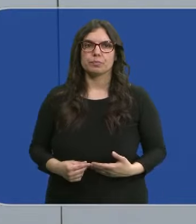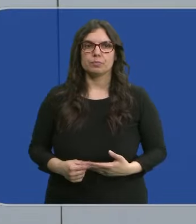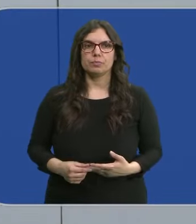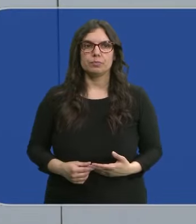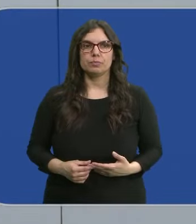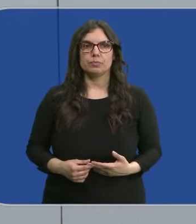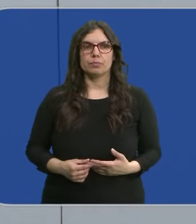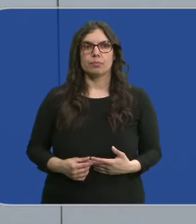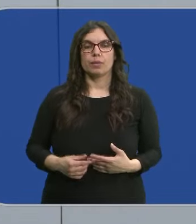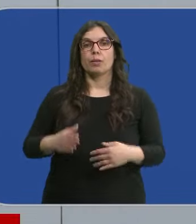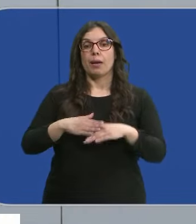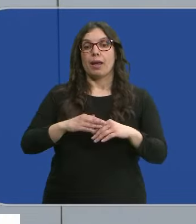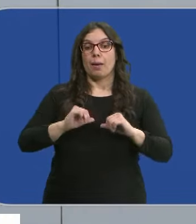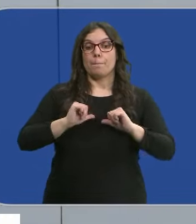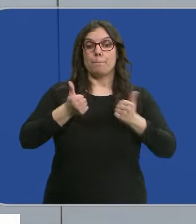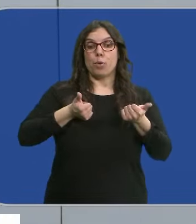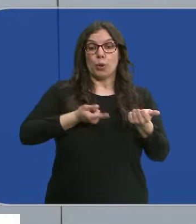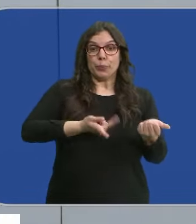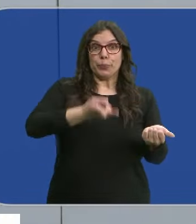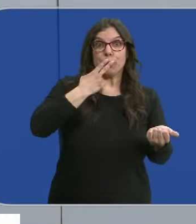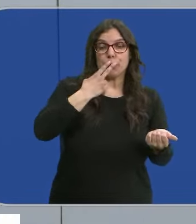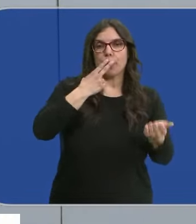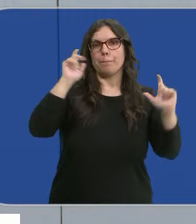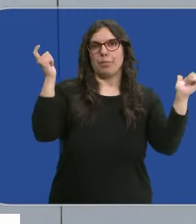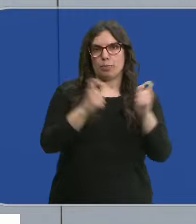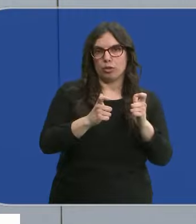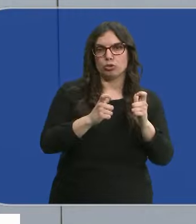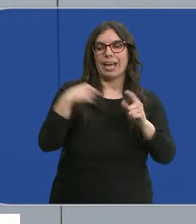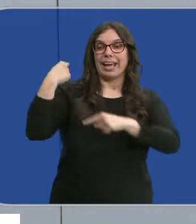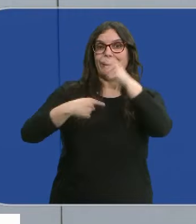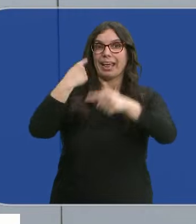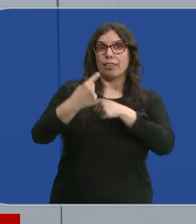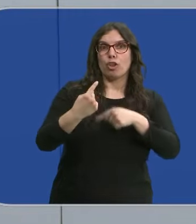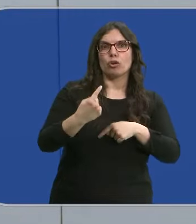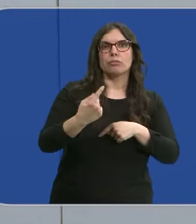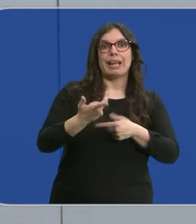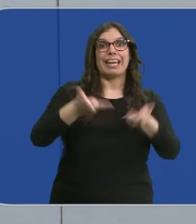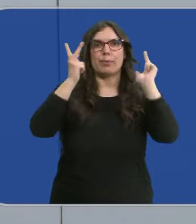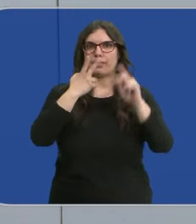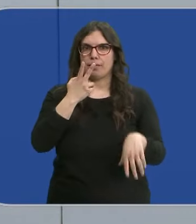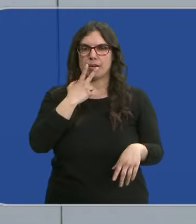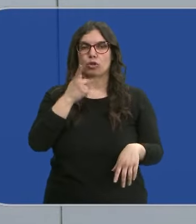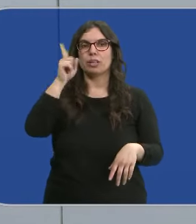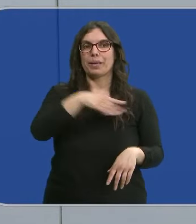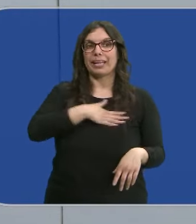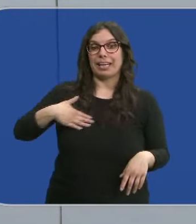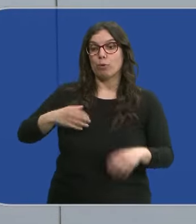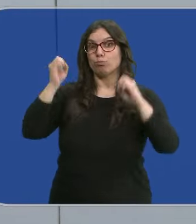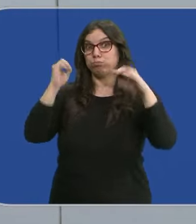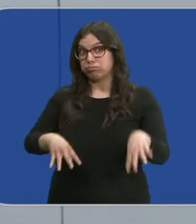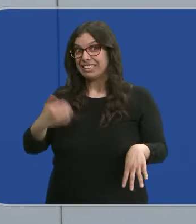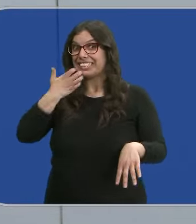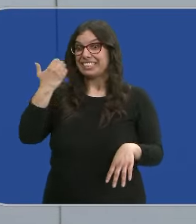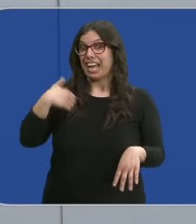Que menos gente empiece a fumar, que tengamos una generación que esté libre de la adicción tabáquica. Queremos también que más gente deje de